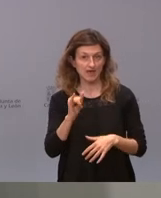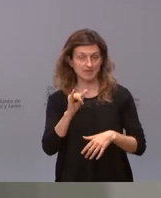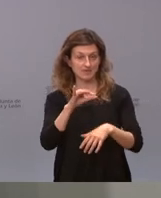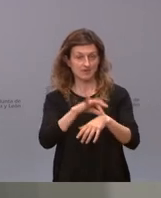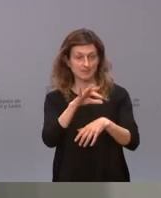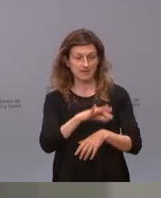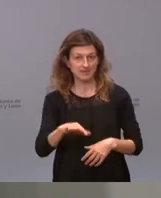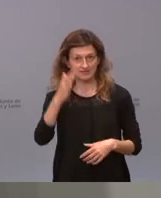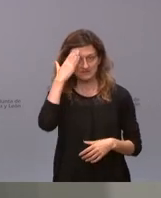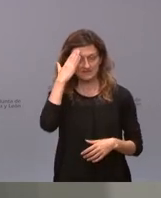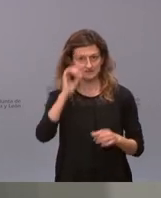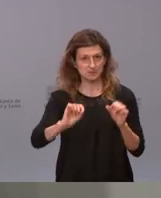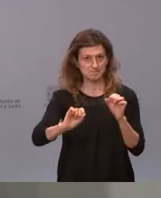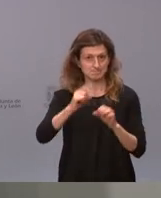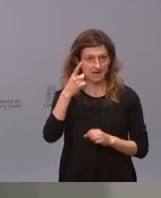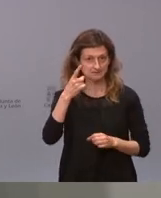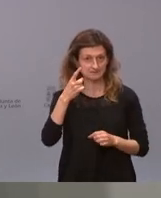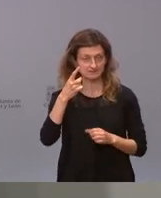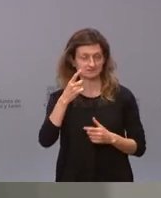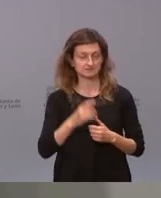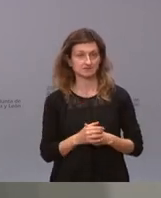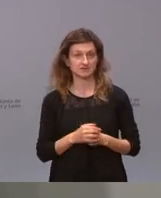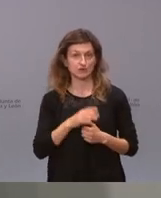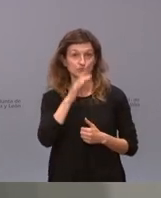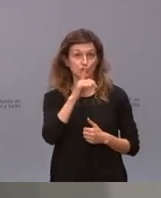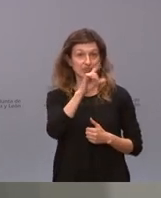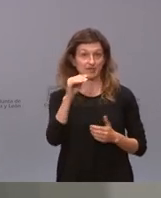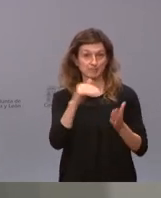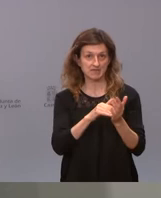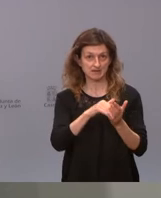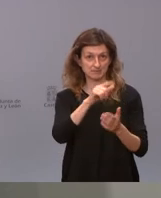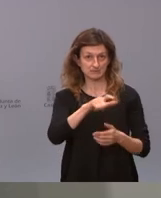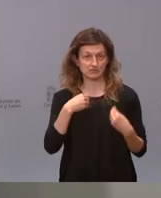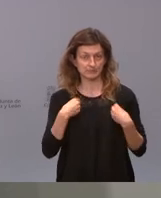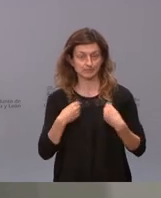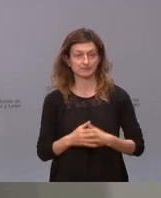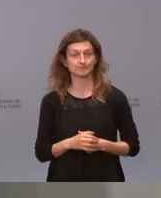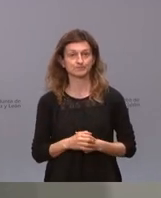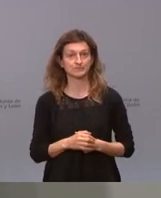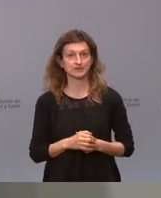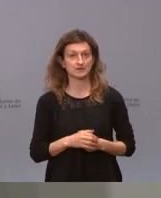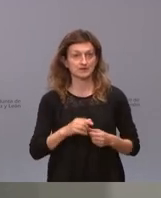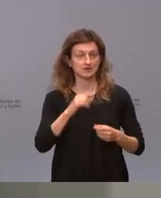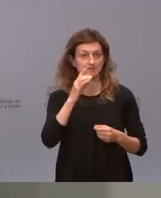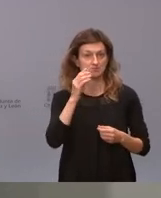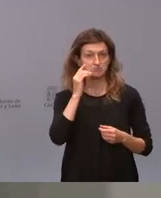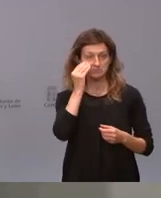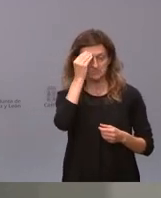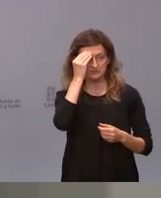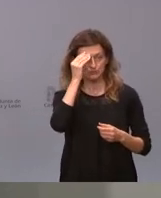primaria tiene por 100.000 habitantes si no es la que más es la tercera por no mentir